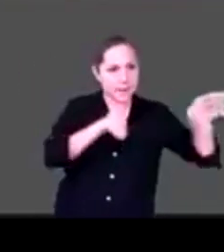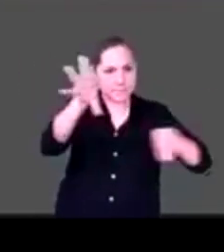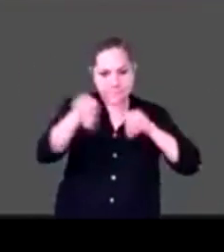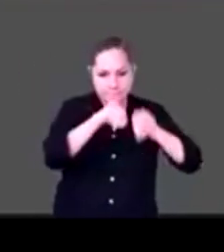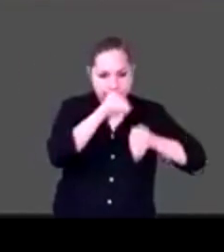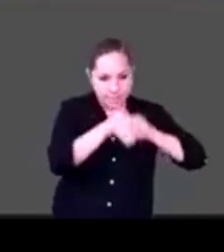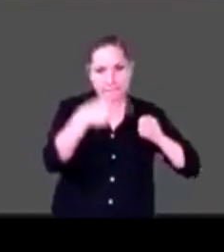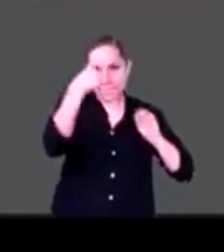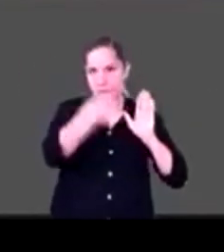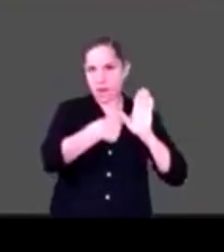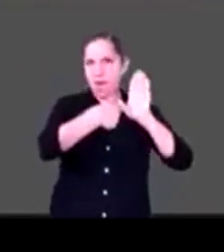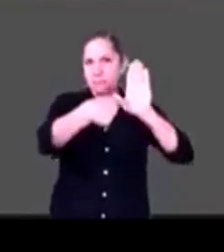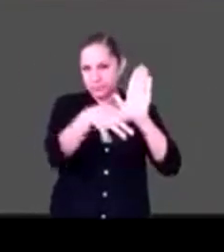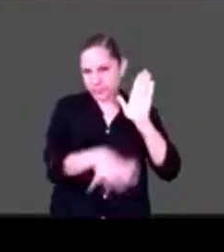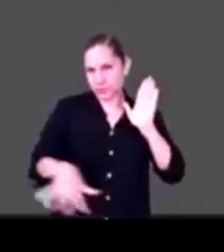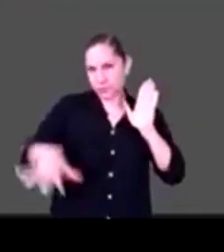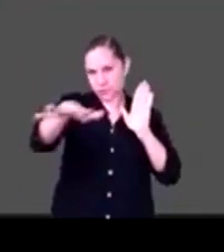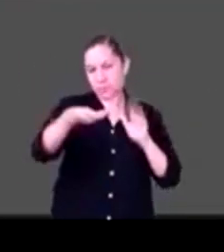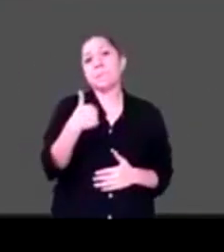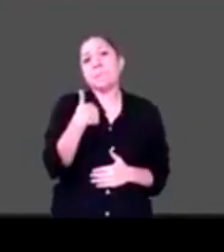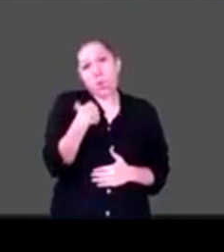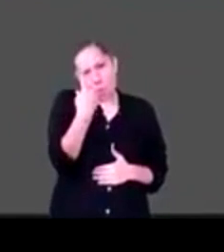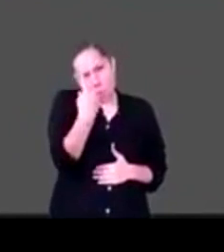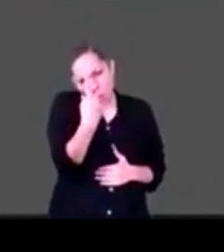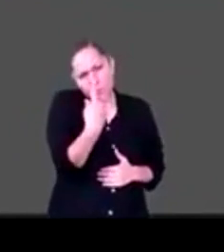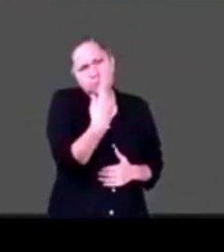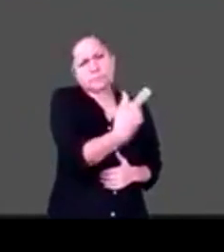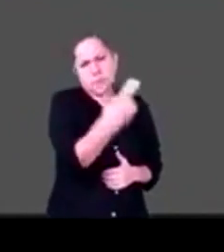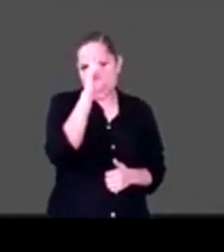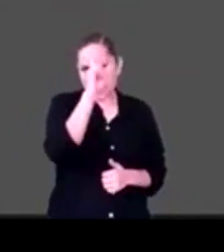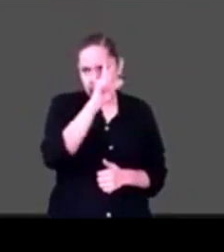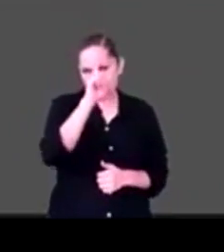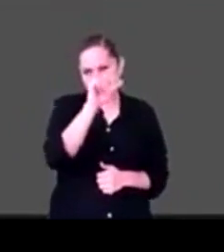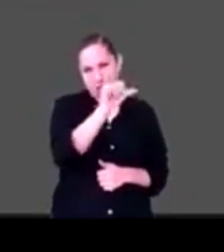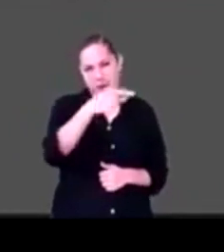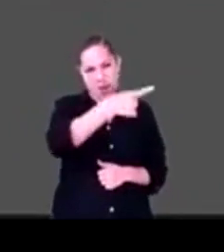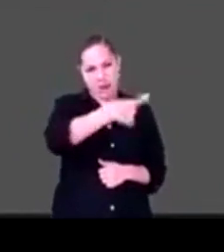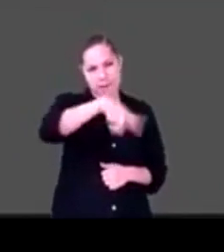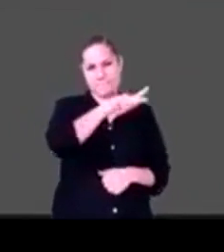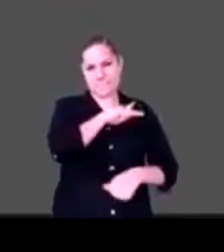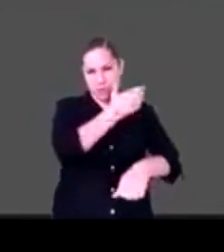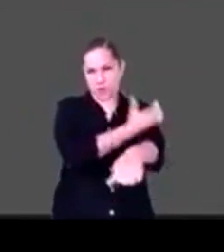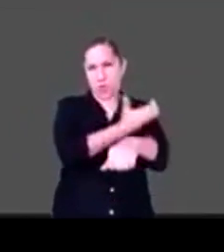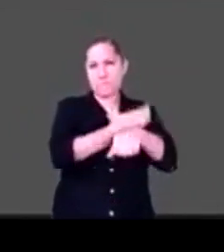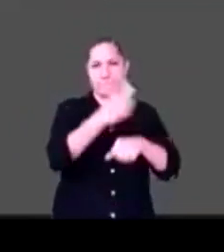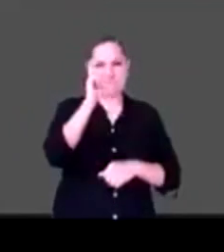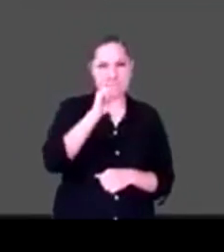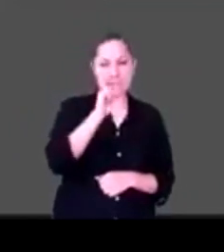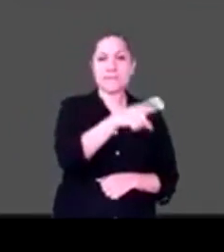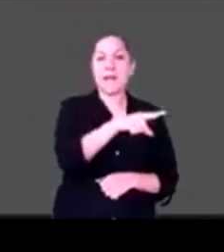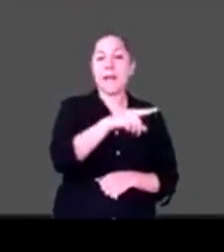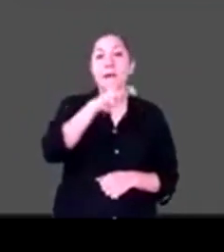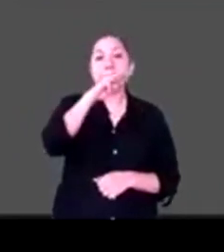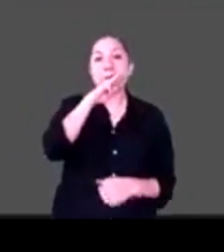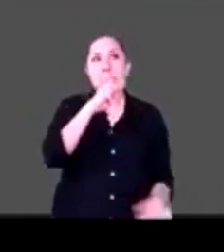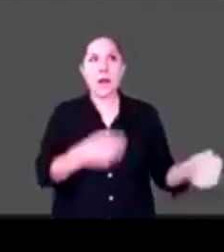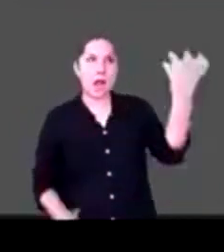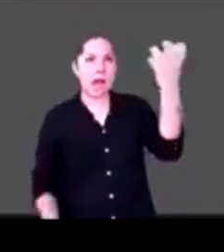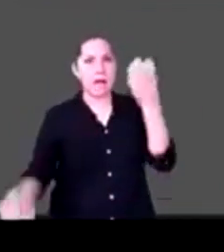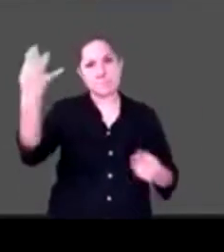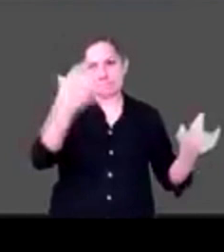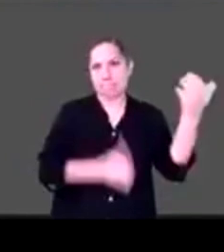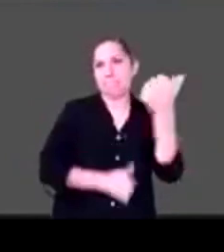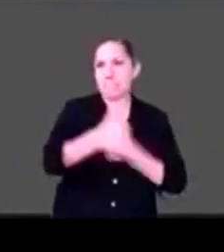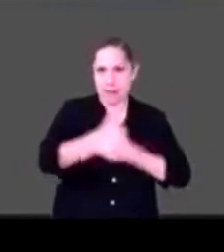recomendaciones a mis compañeras mamavaristas que por cierto es un término que acuñó Pío Lojuguera aquí, saludo con